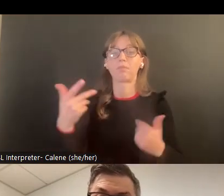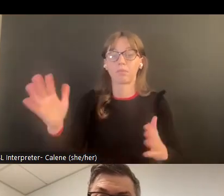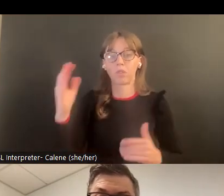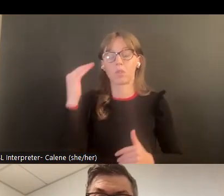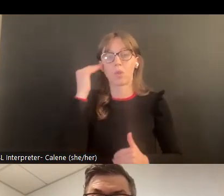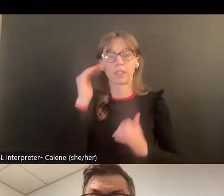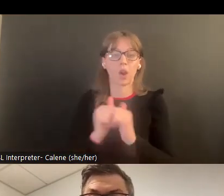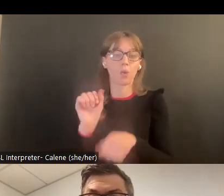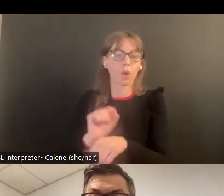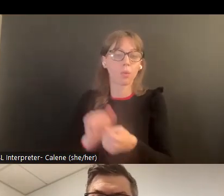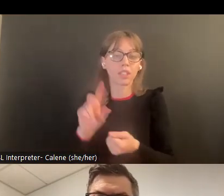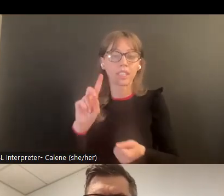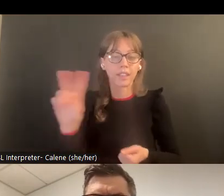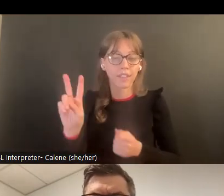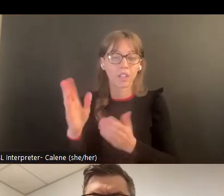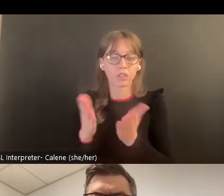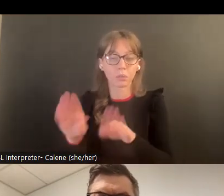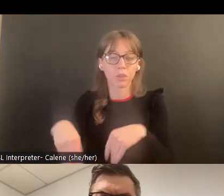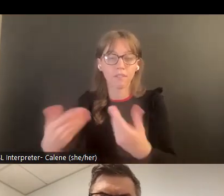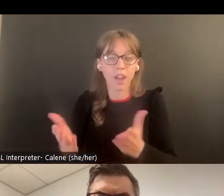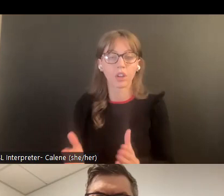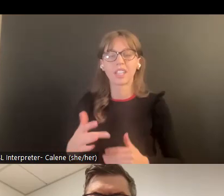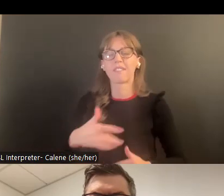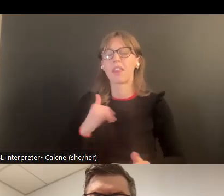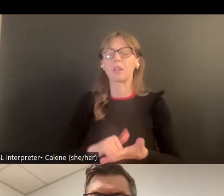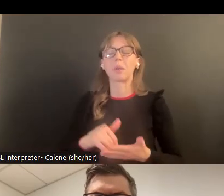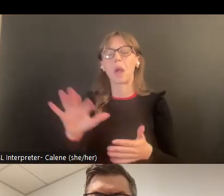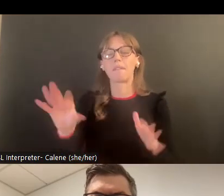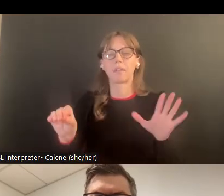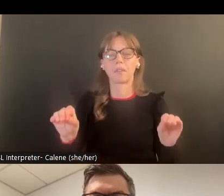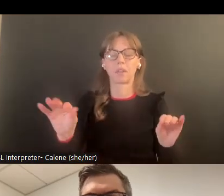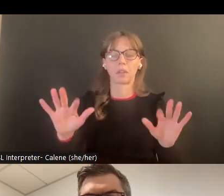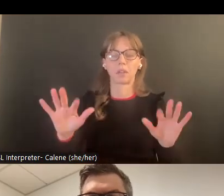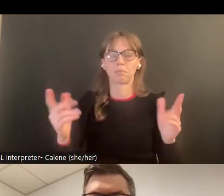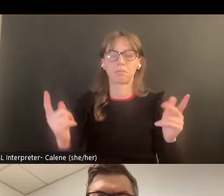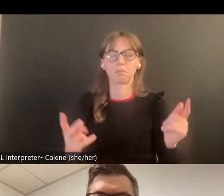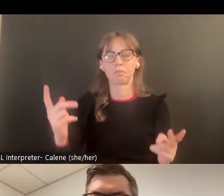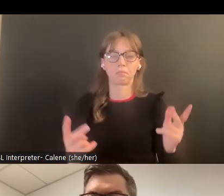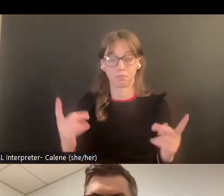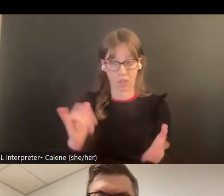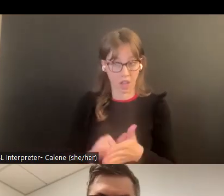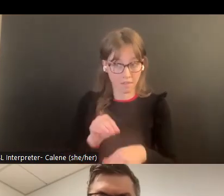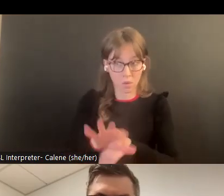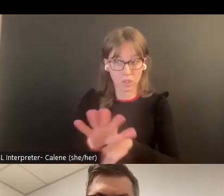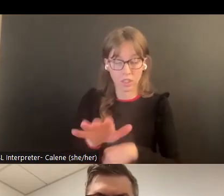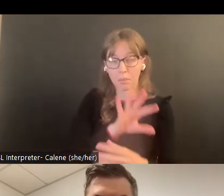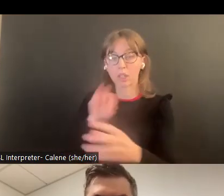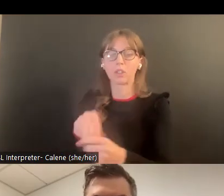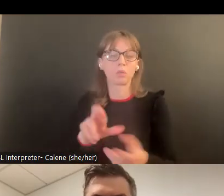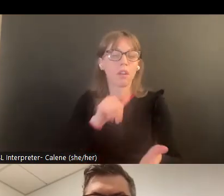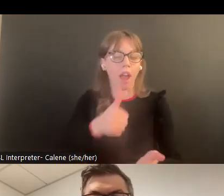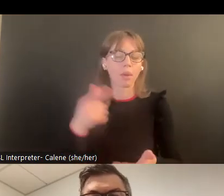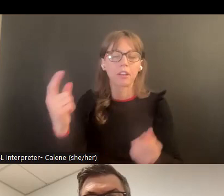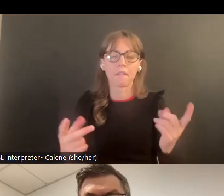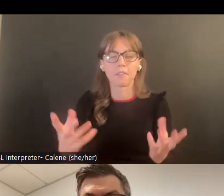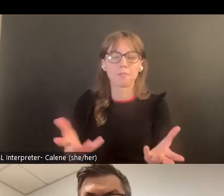anterior con servicios relacionados con la violencia doméstica, eso fue como 50-50%